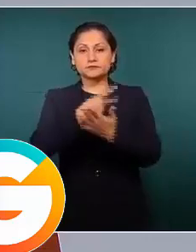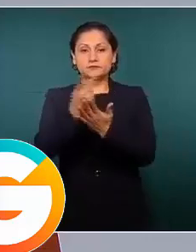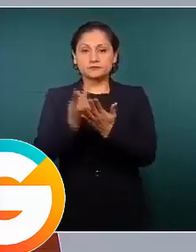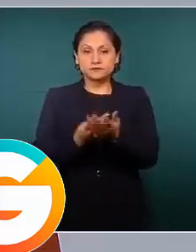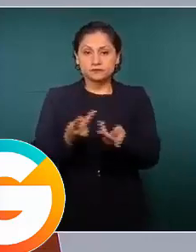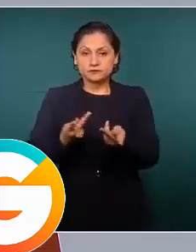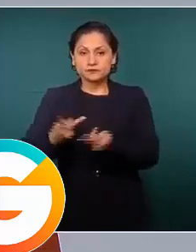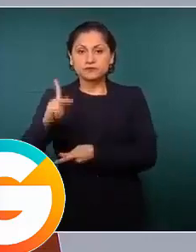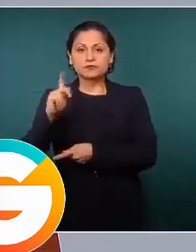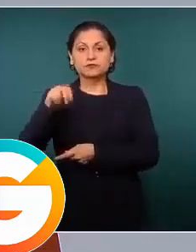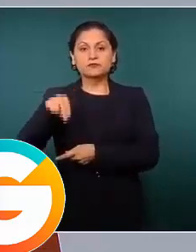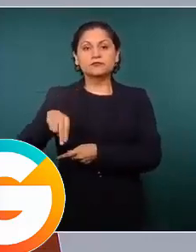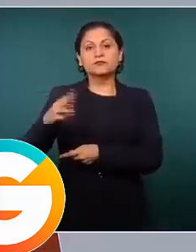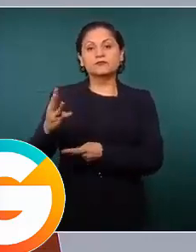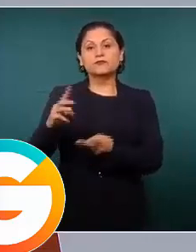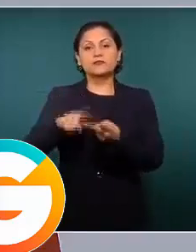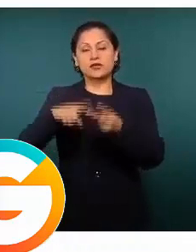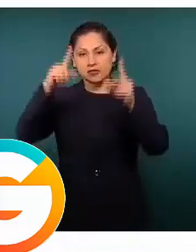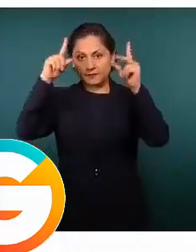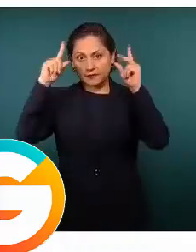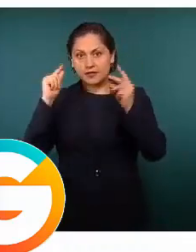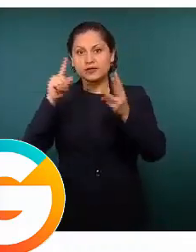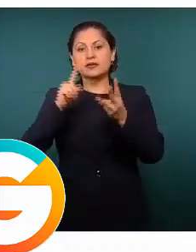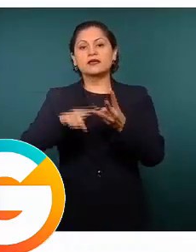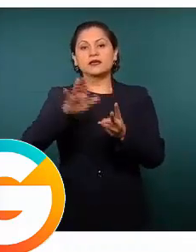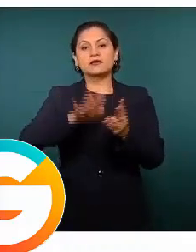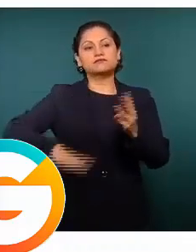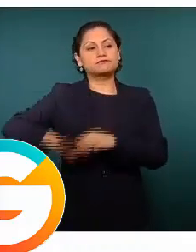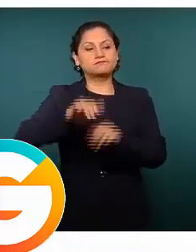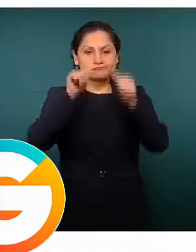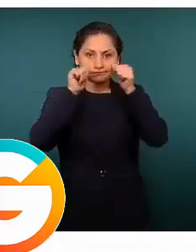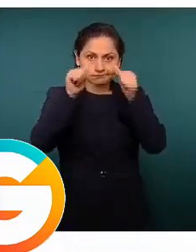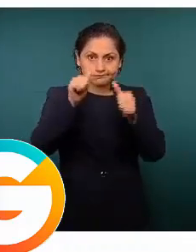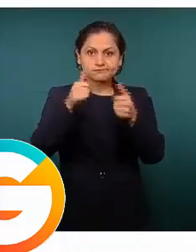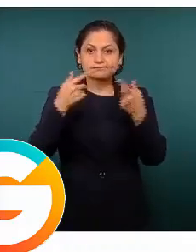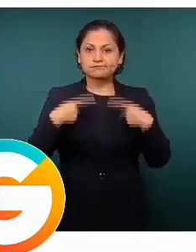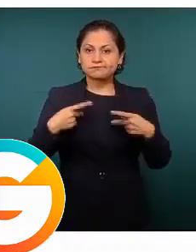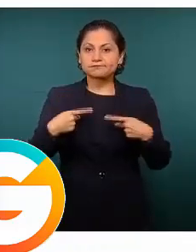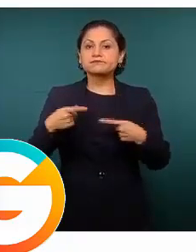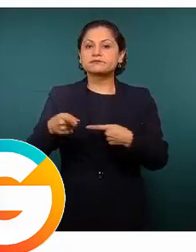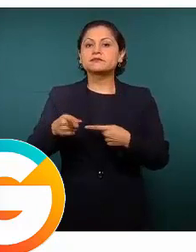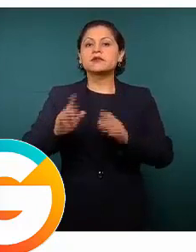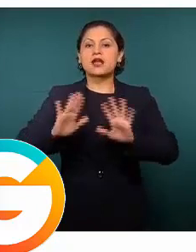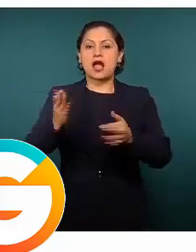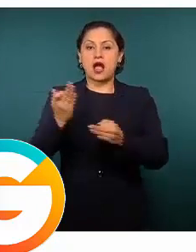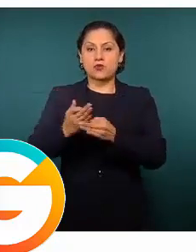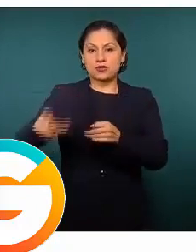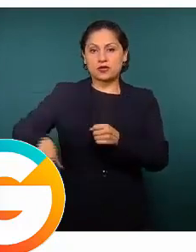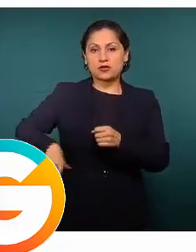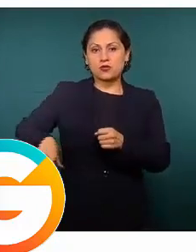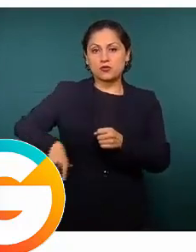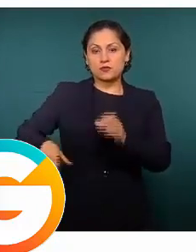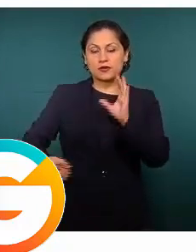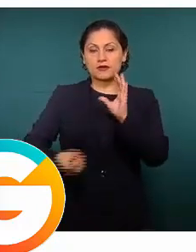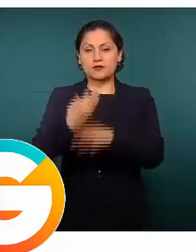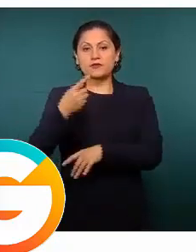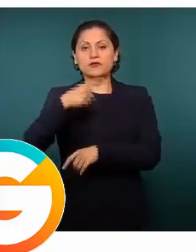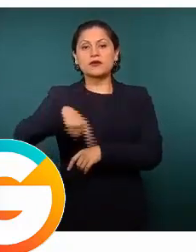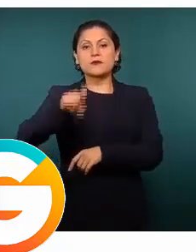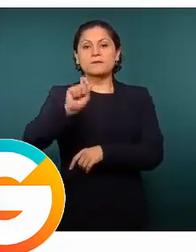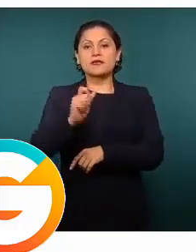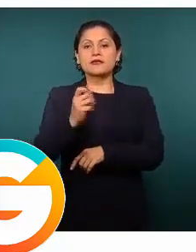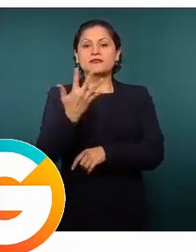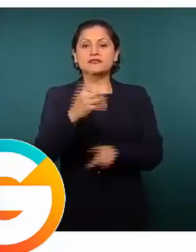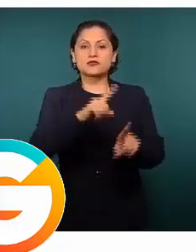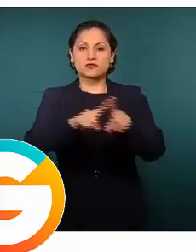marina y el plan de la Guardia Nacional para el auxilio a la población, se ha participado en la presente administración en 25 eventos de lluvias,